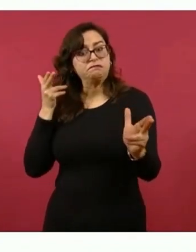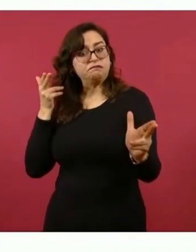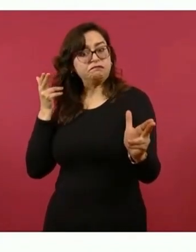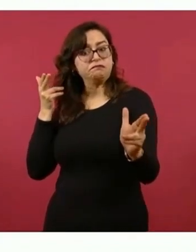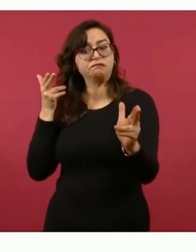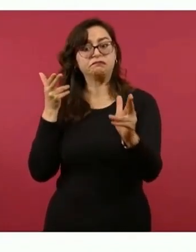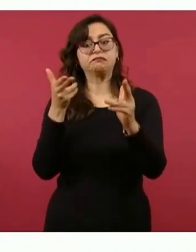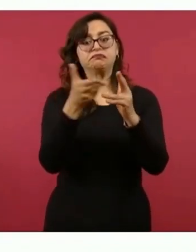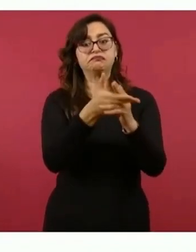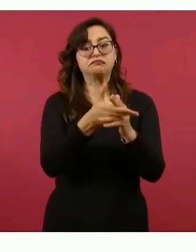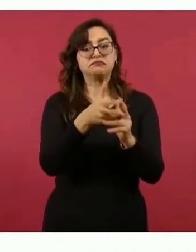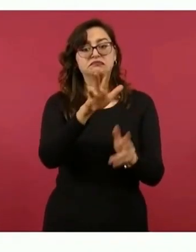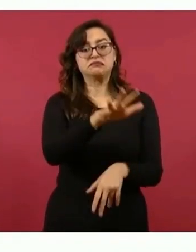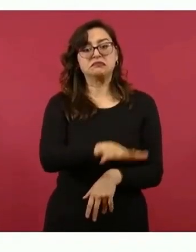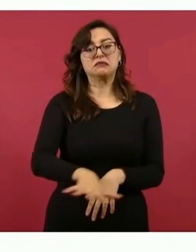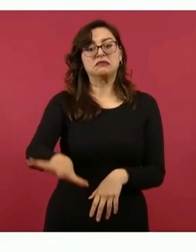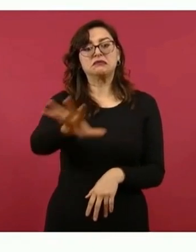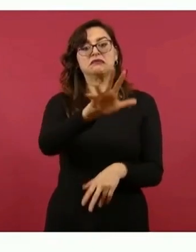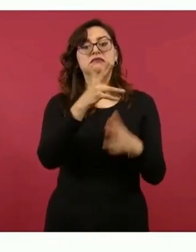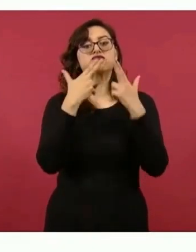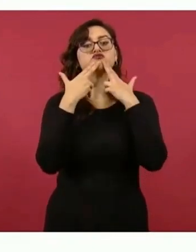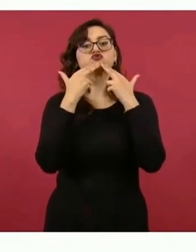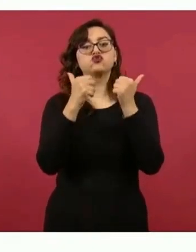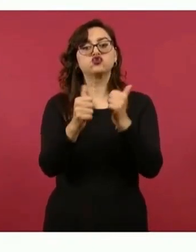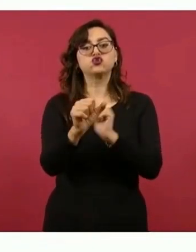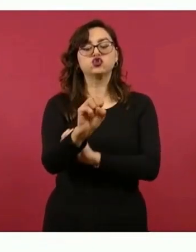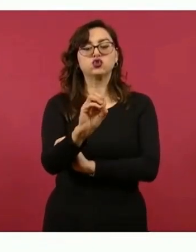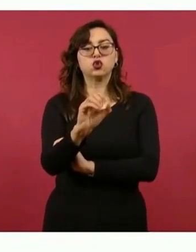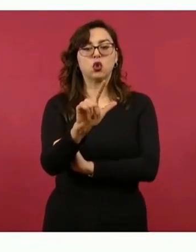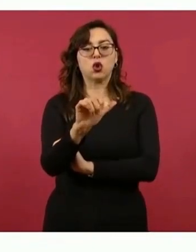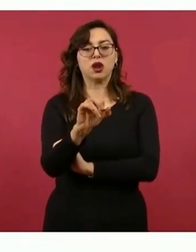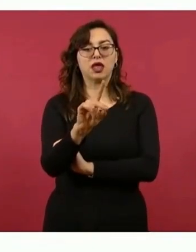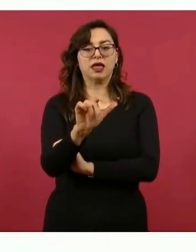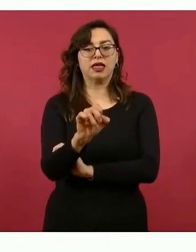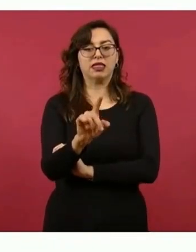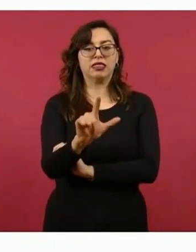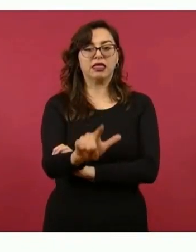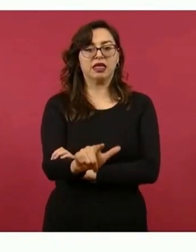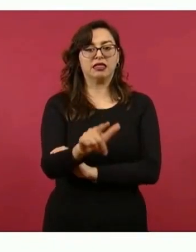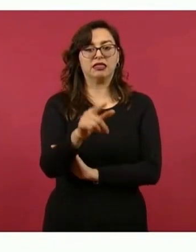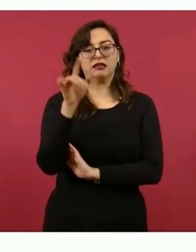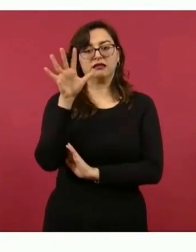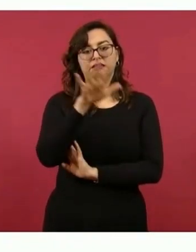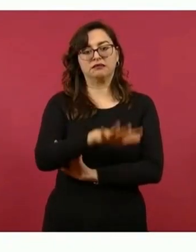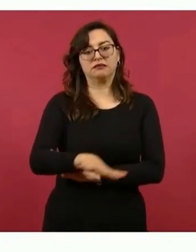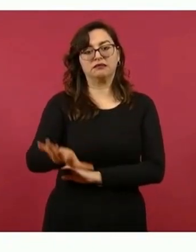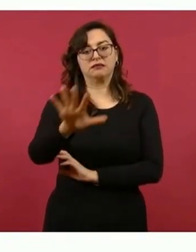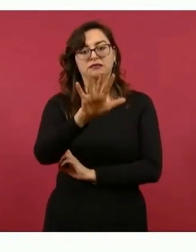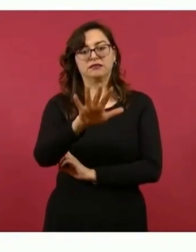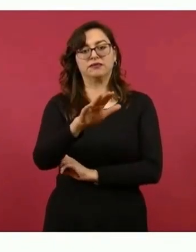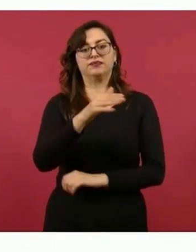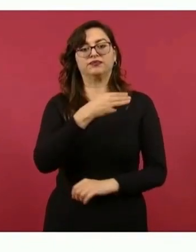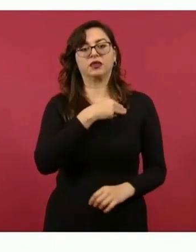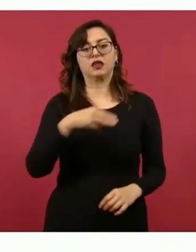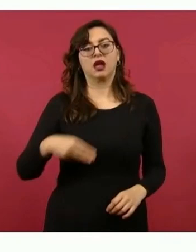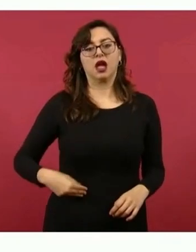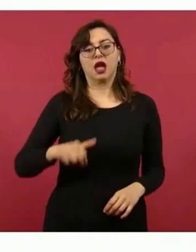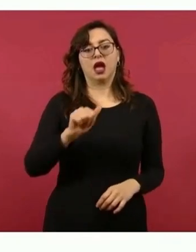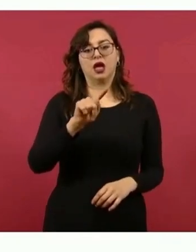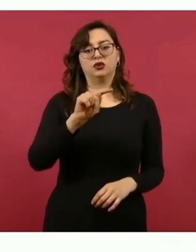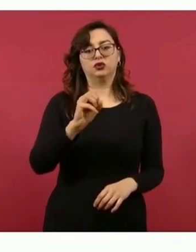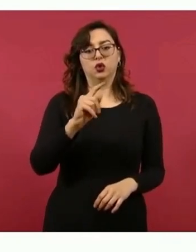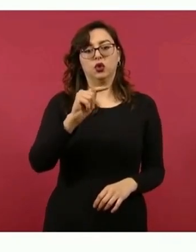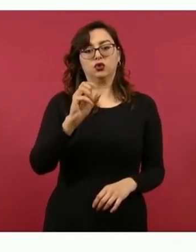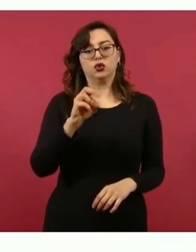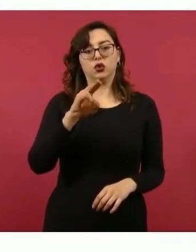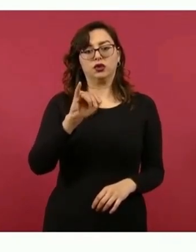ocurrido en el rancho La Soledad, en la delegación San Francisco de Asís, en el municipio de Atotonilco,